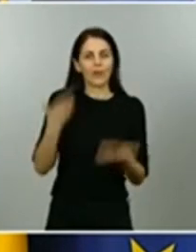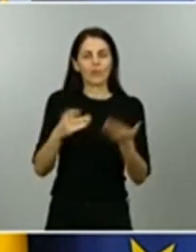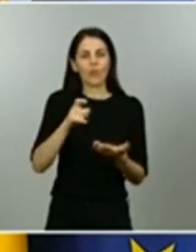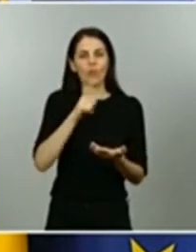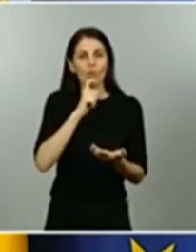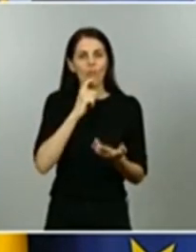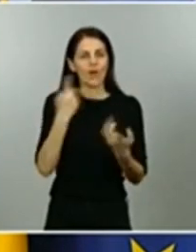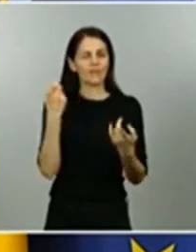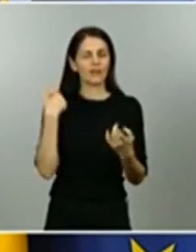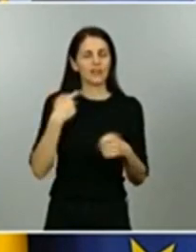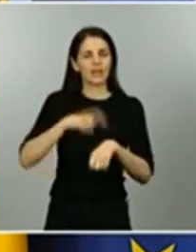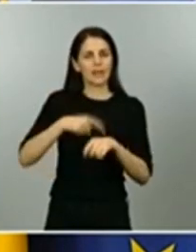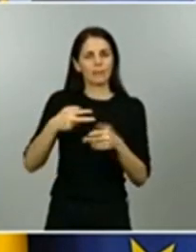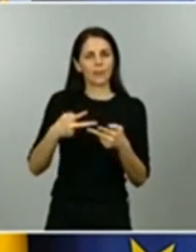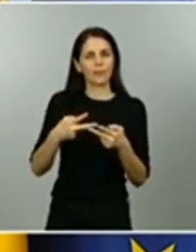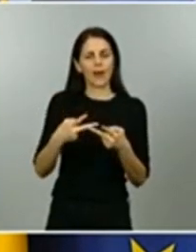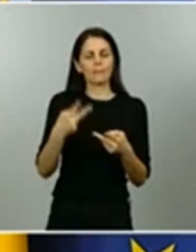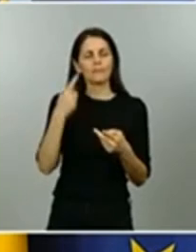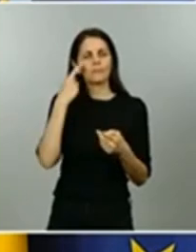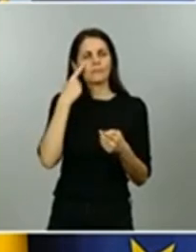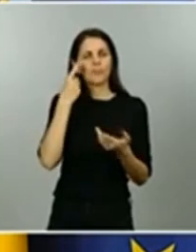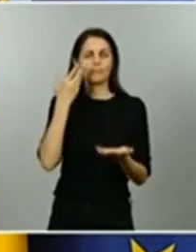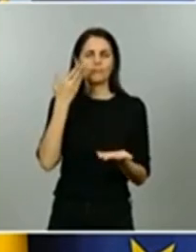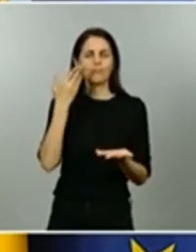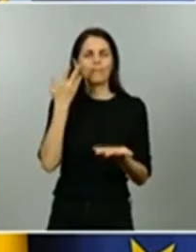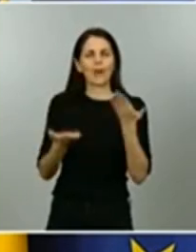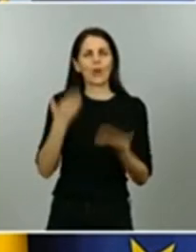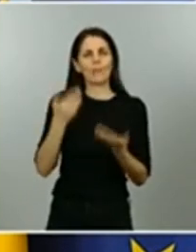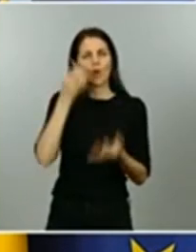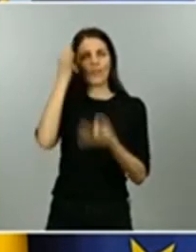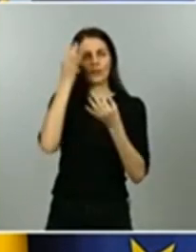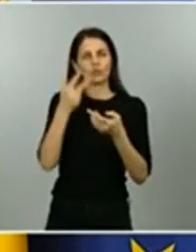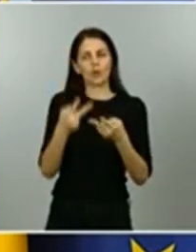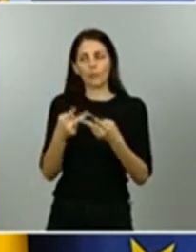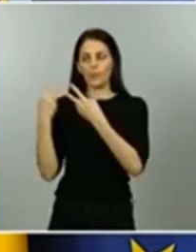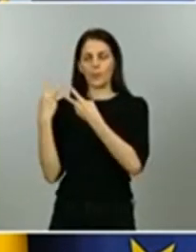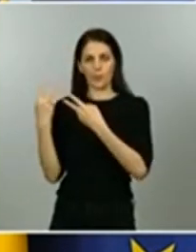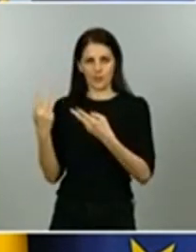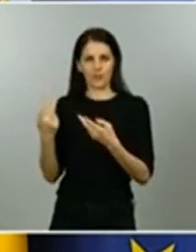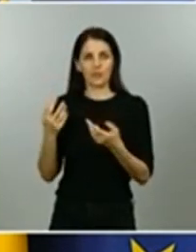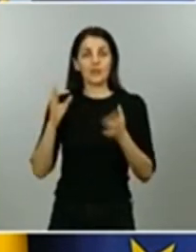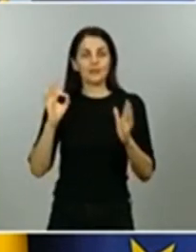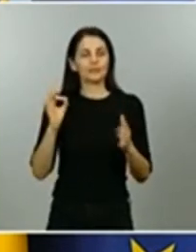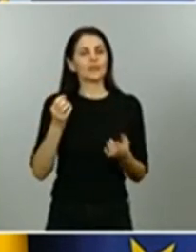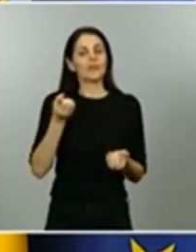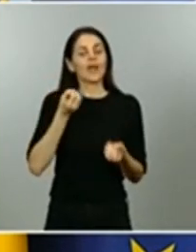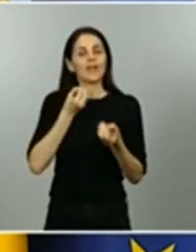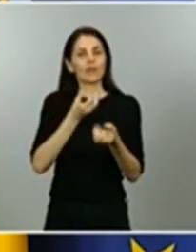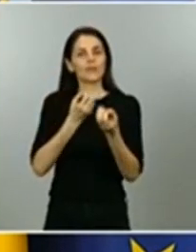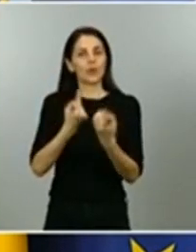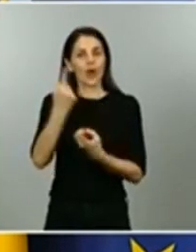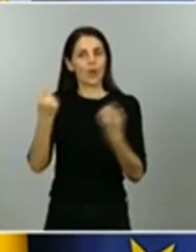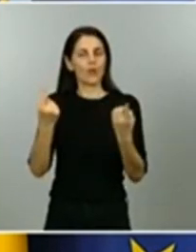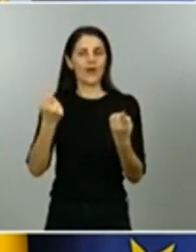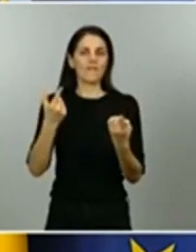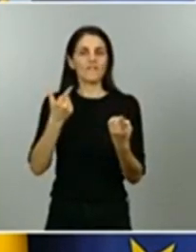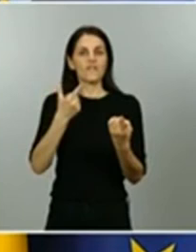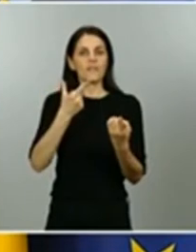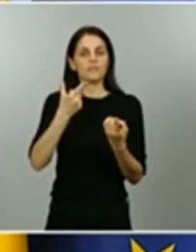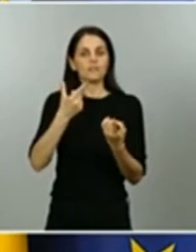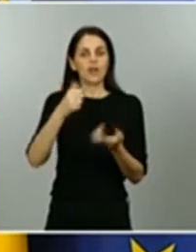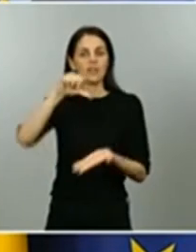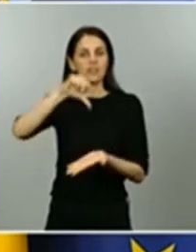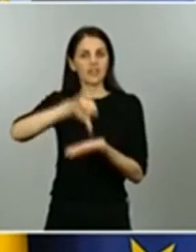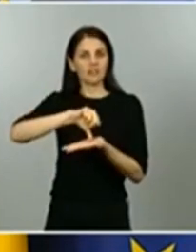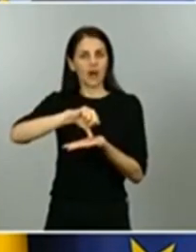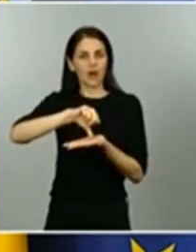y alguna de la información alguna de estas informaciones se pueden obtener sin ningún problema a nivel central a partir de datos